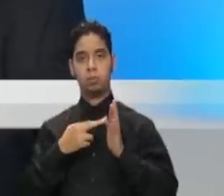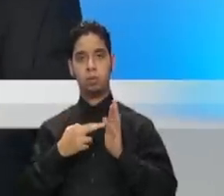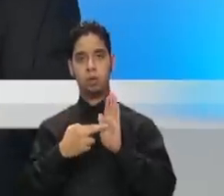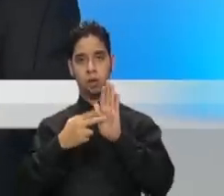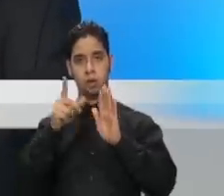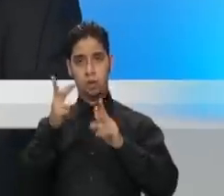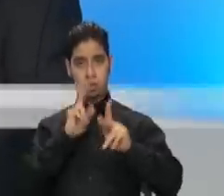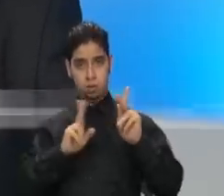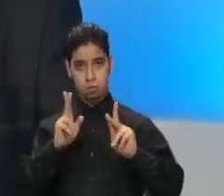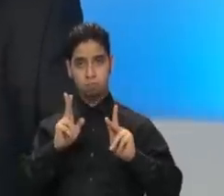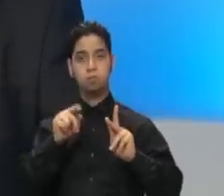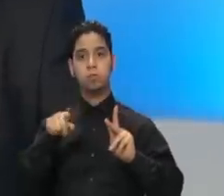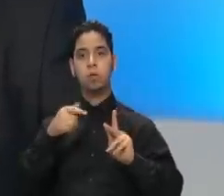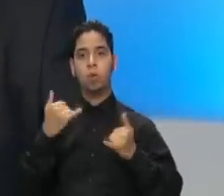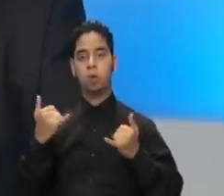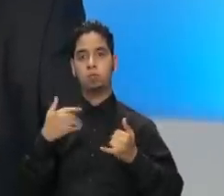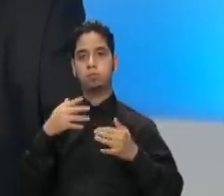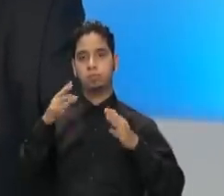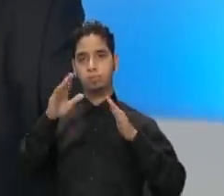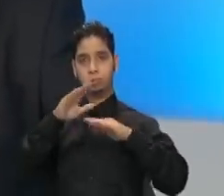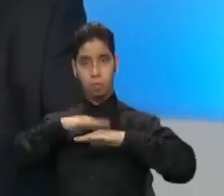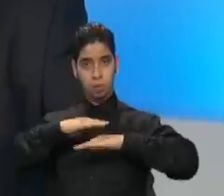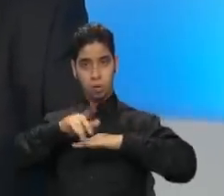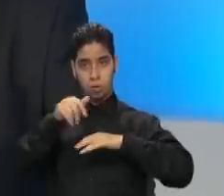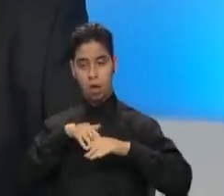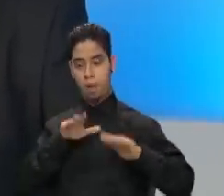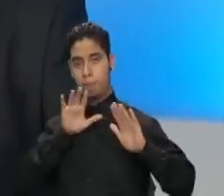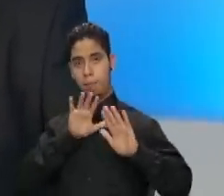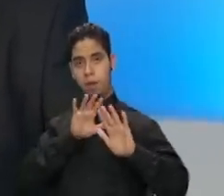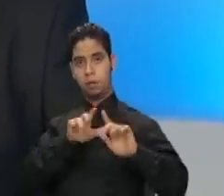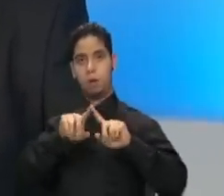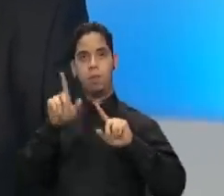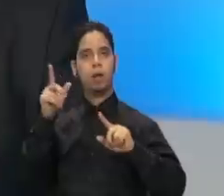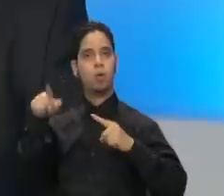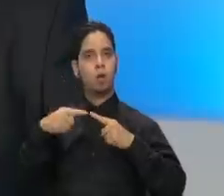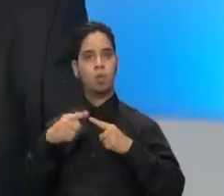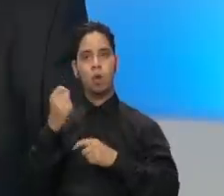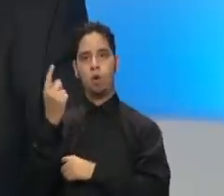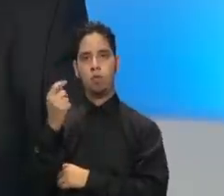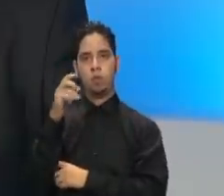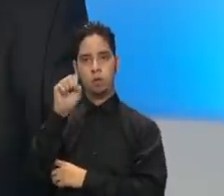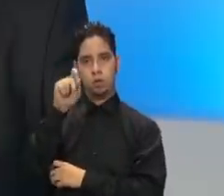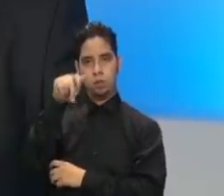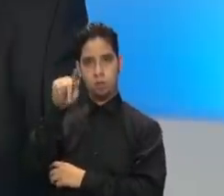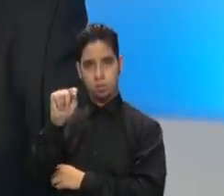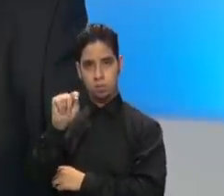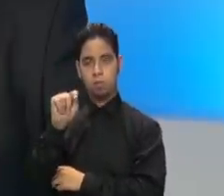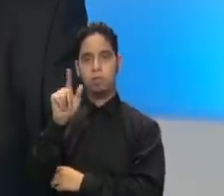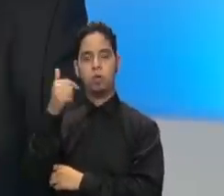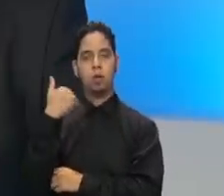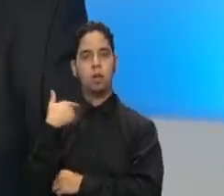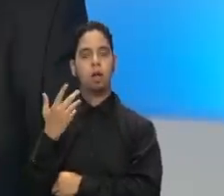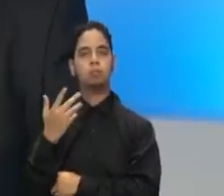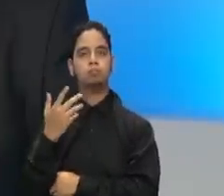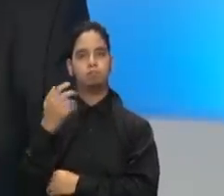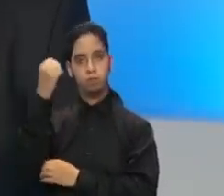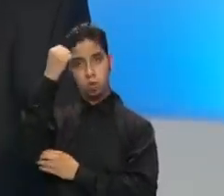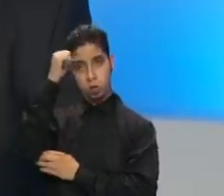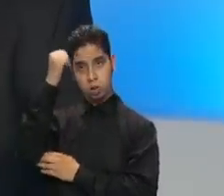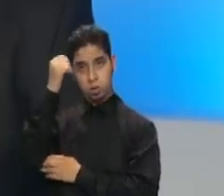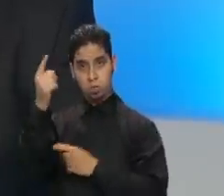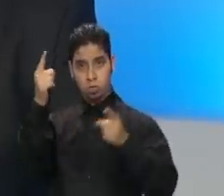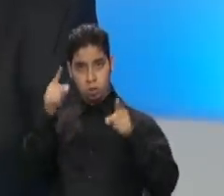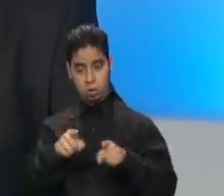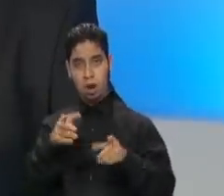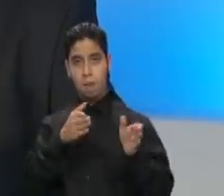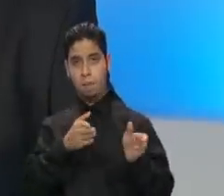la sociedad civil anunciaron una marcha para este próximo 11 de septiembre actividades en protesta por las propuestas contenidas en